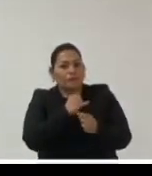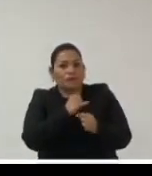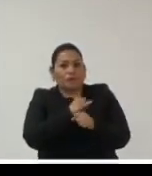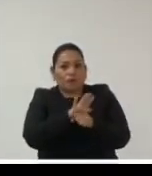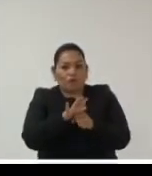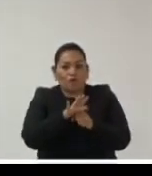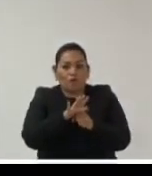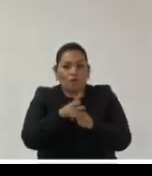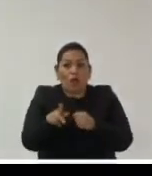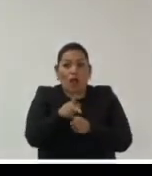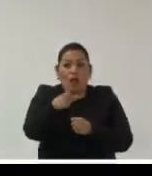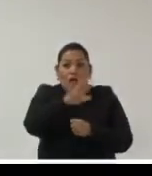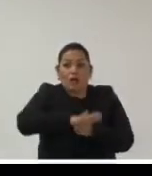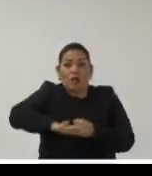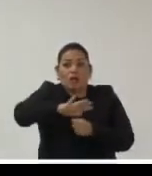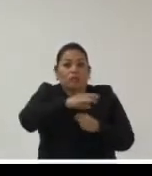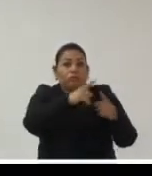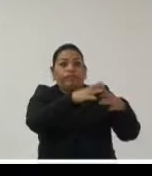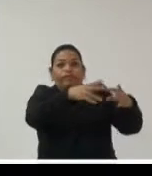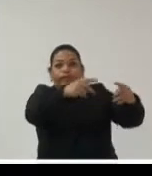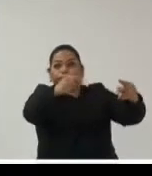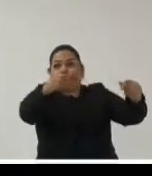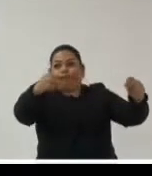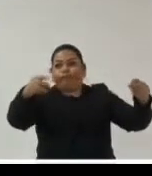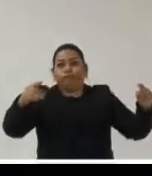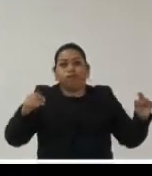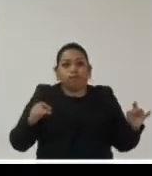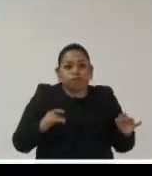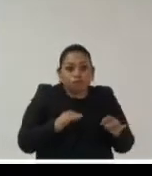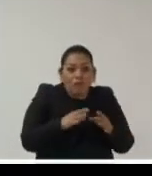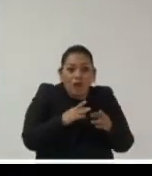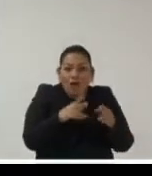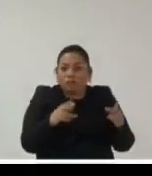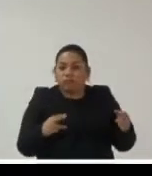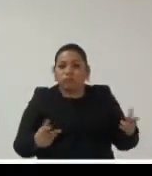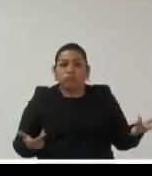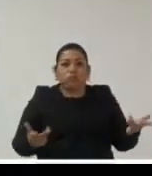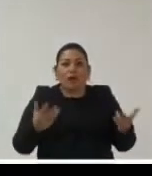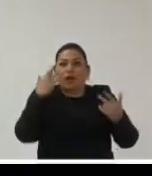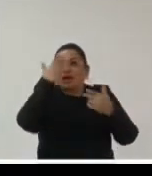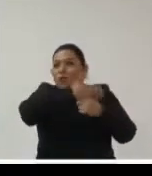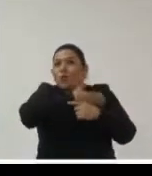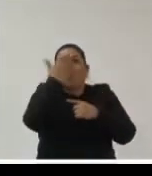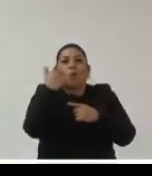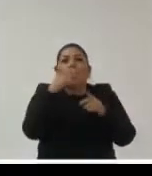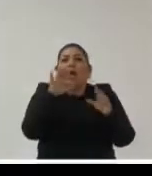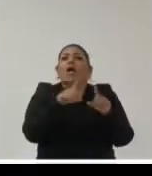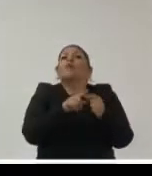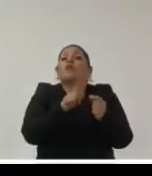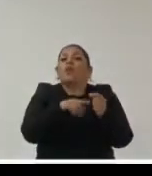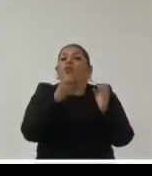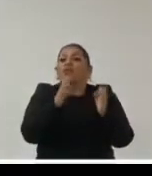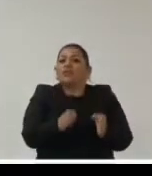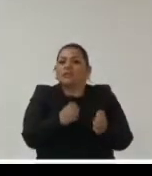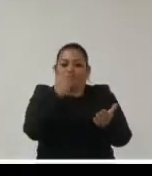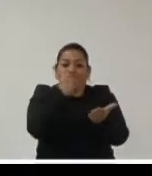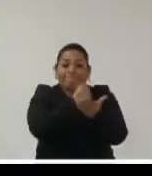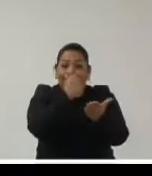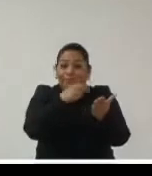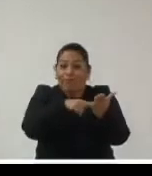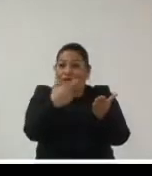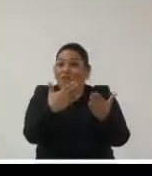información está quedando completamente dispersa desvinculada sin requisitos de autenticidad de